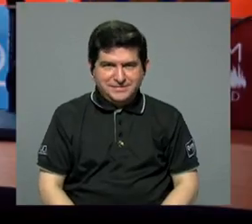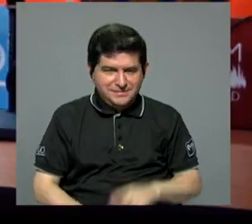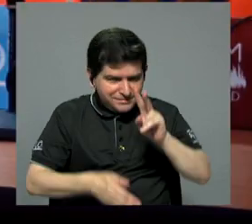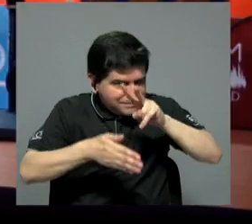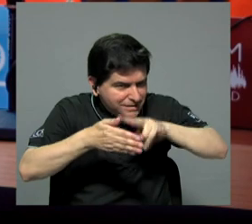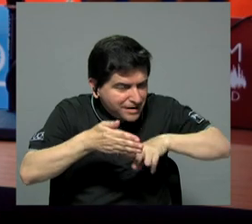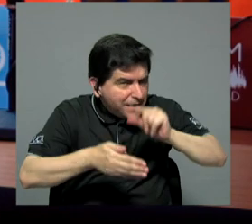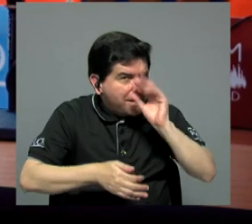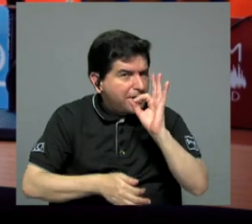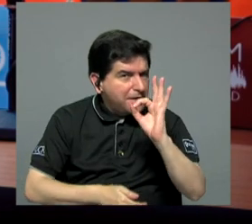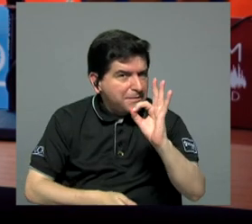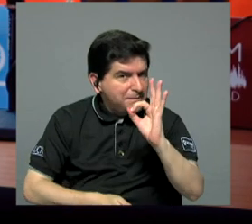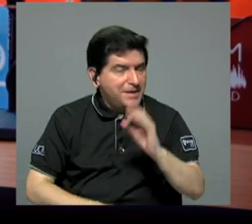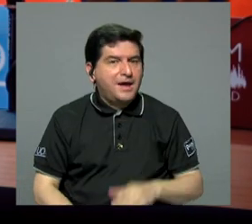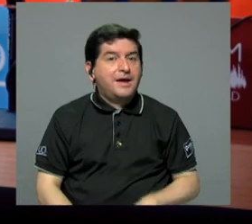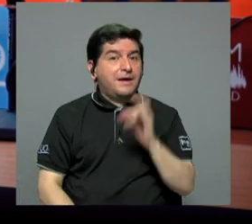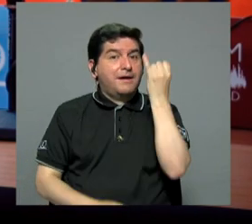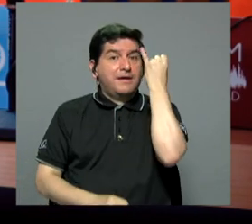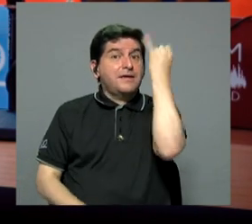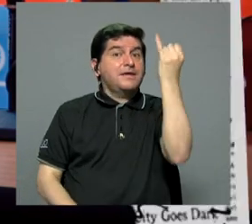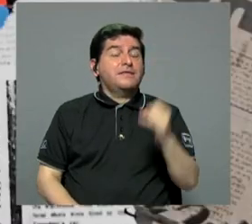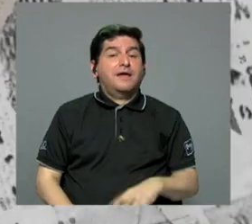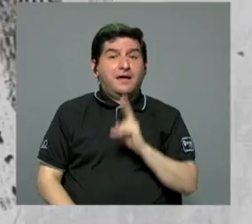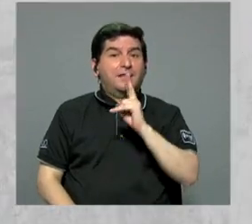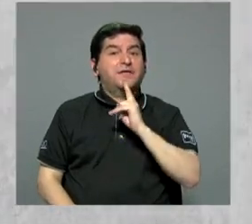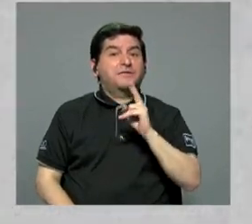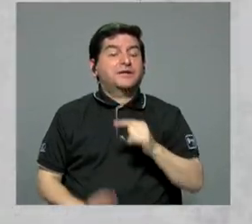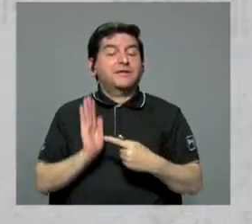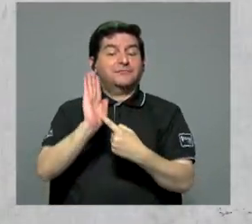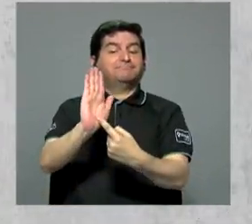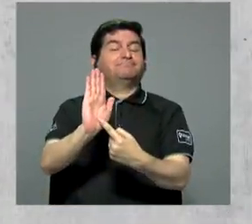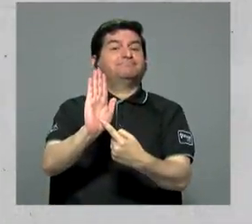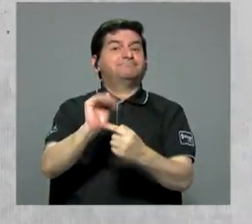pequeña puede darnos una imagen más realista.